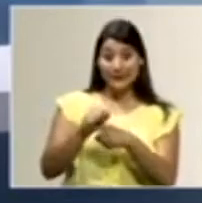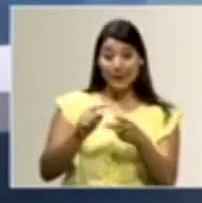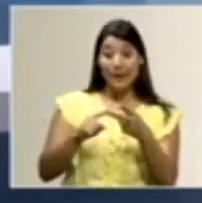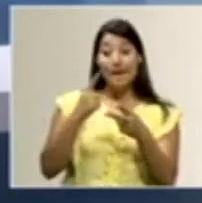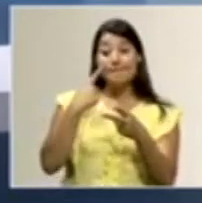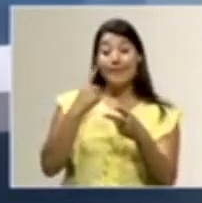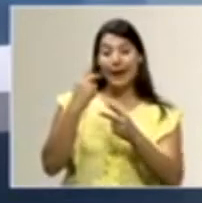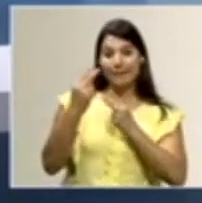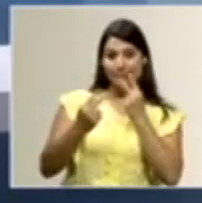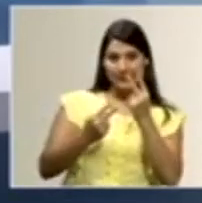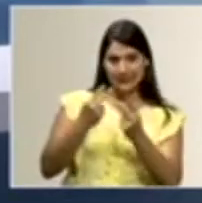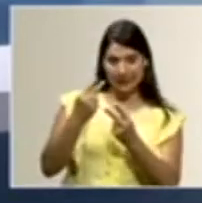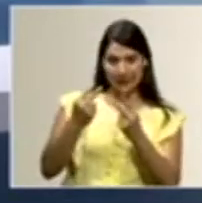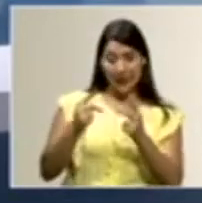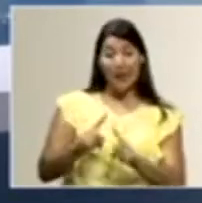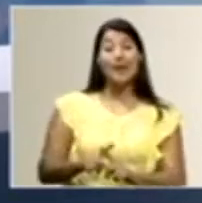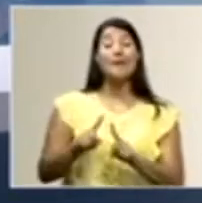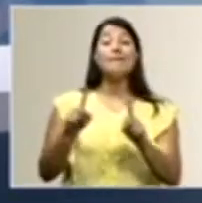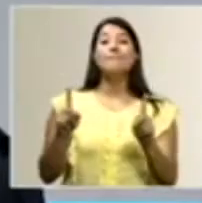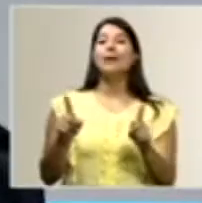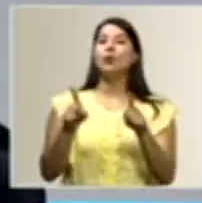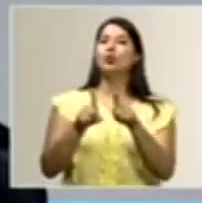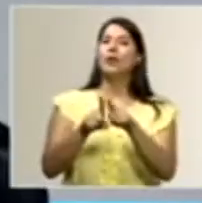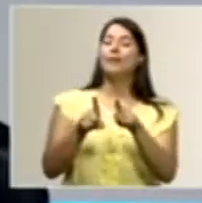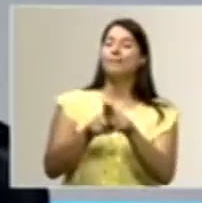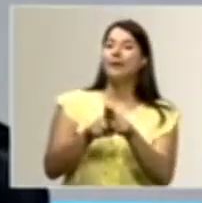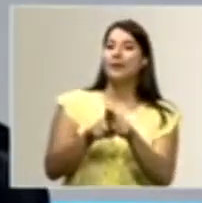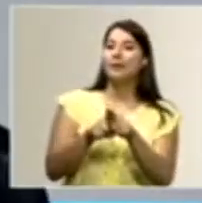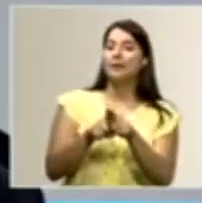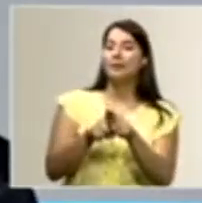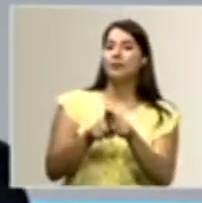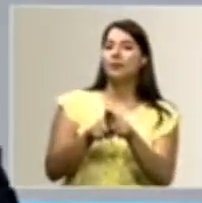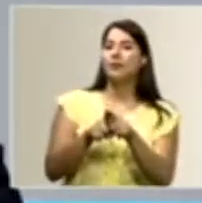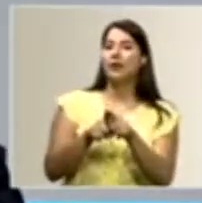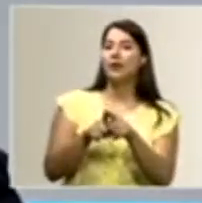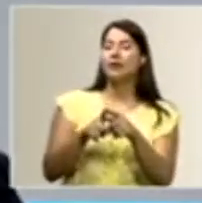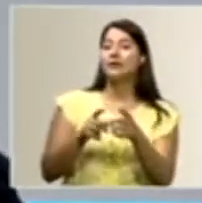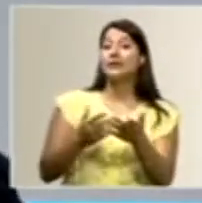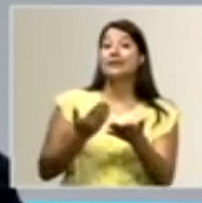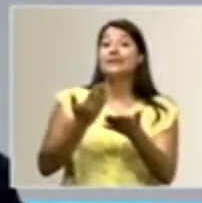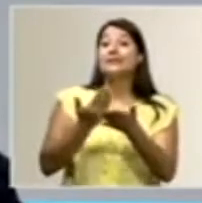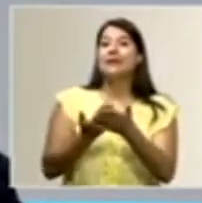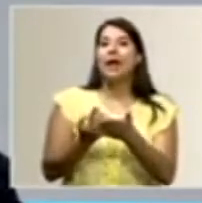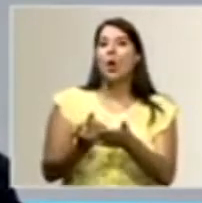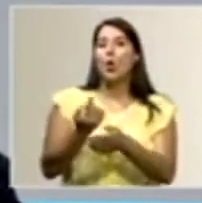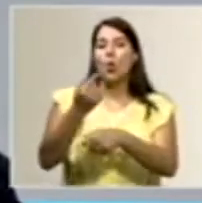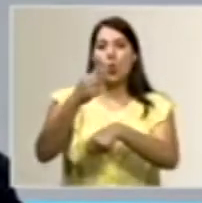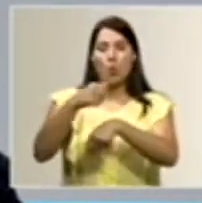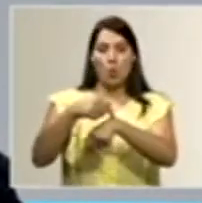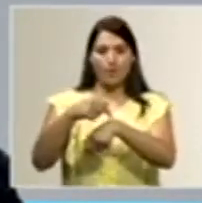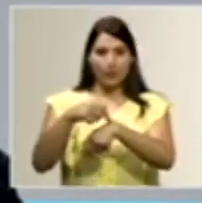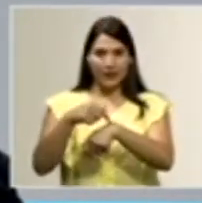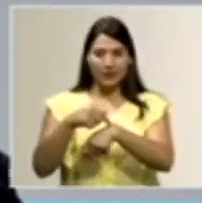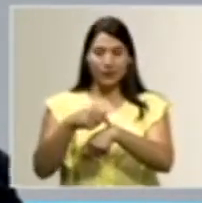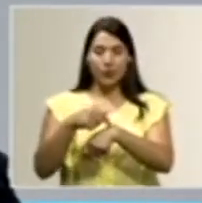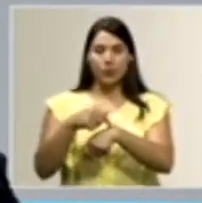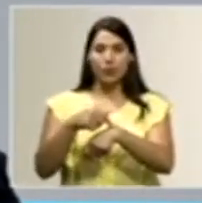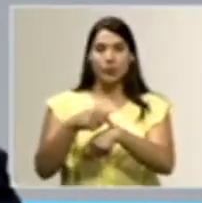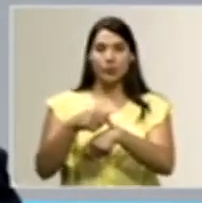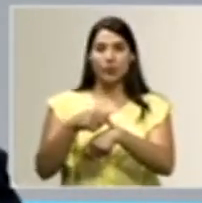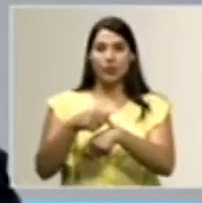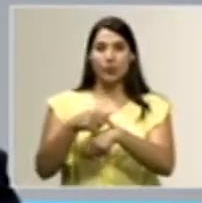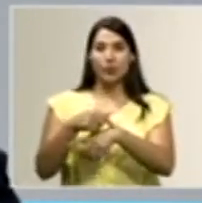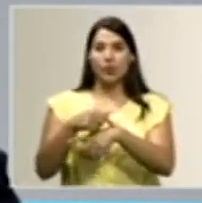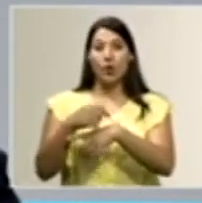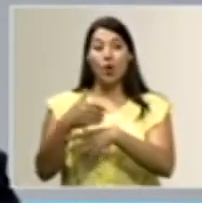visitar. Pero lejos de todo esto llega un momento clima donde ya esto converge el conocimiento interno